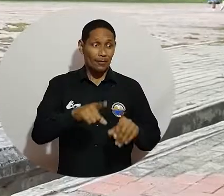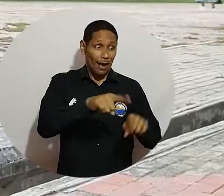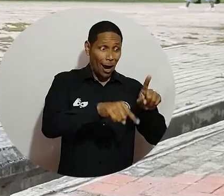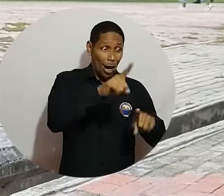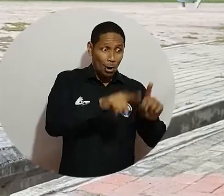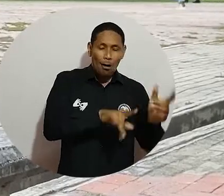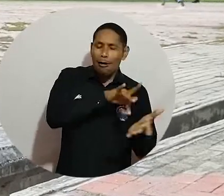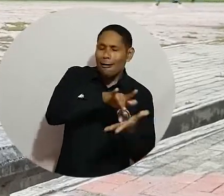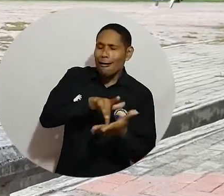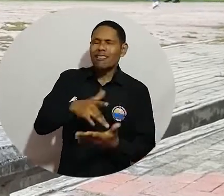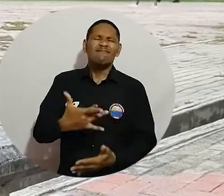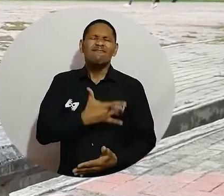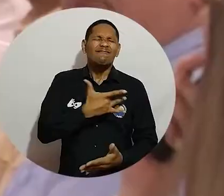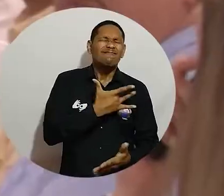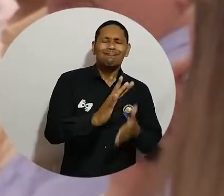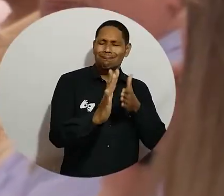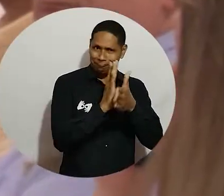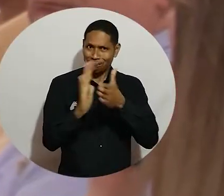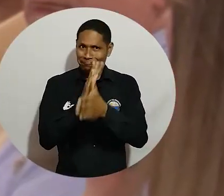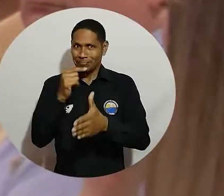Desarrollo Sostenible a 2030.